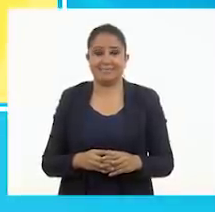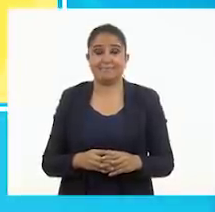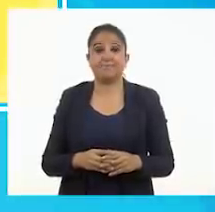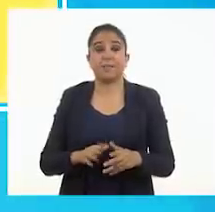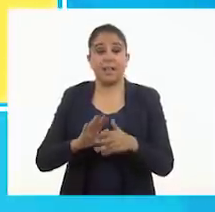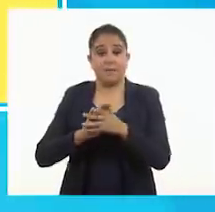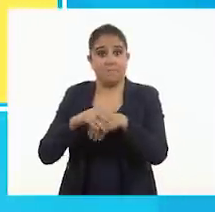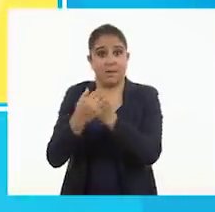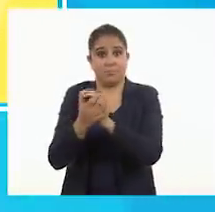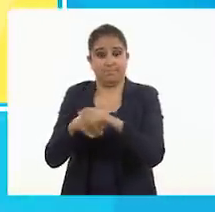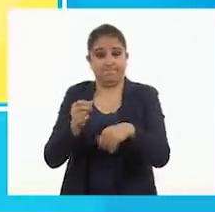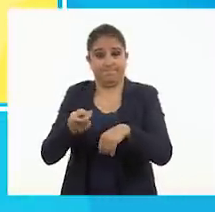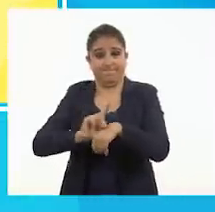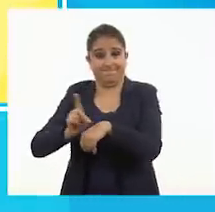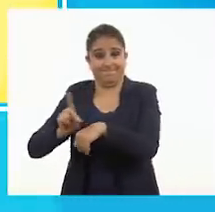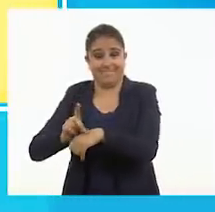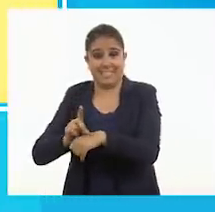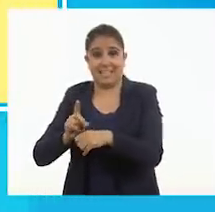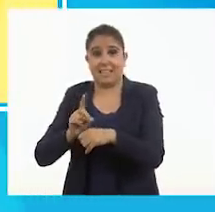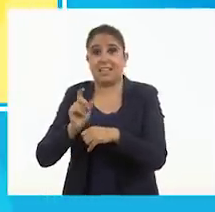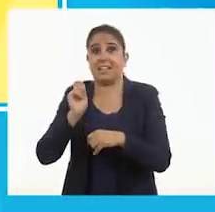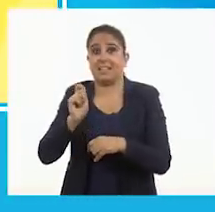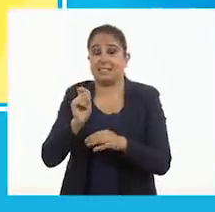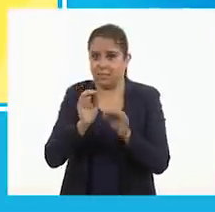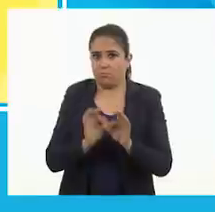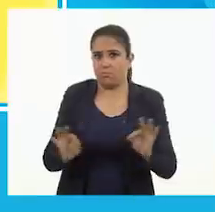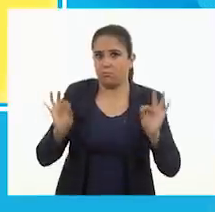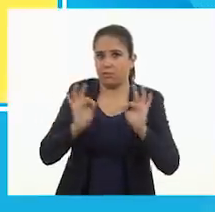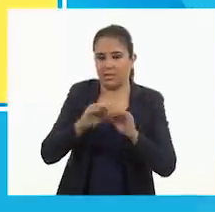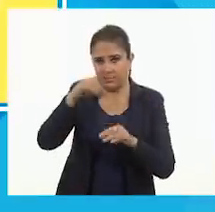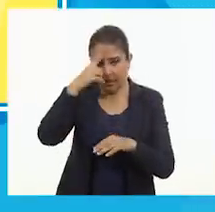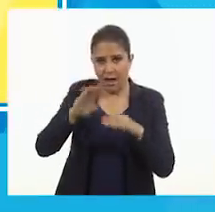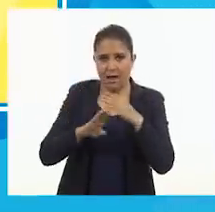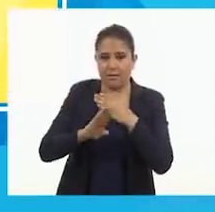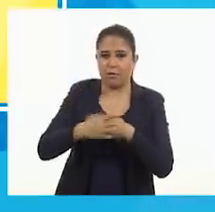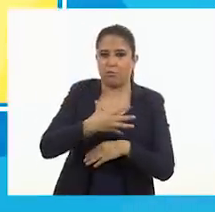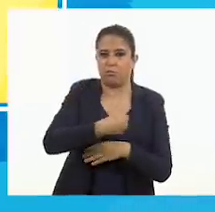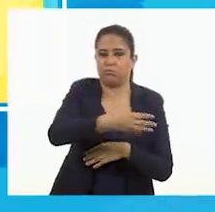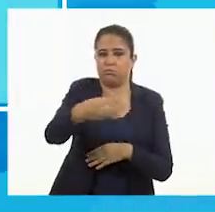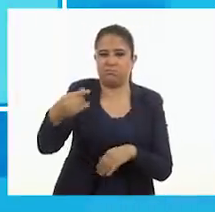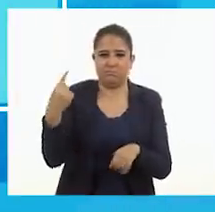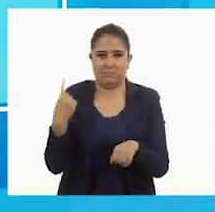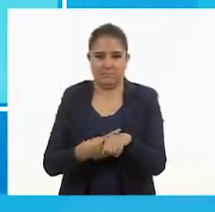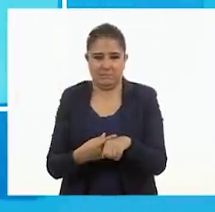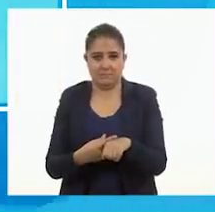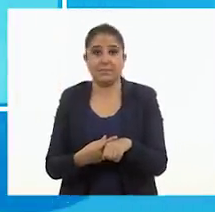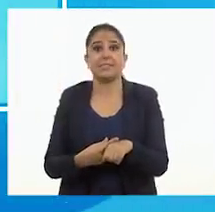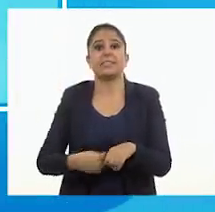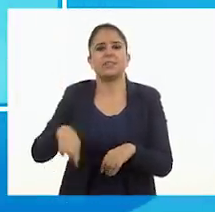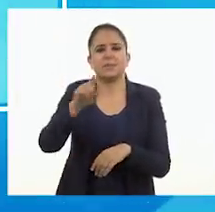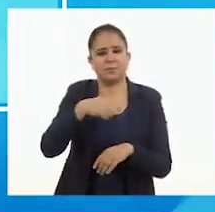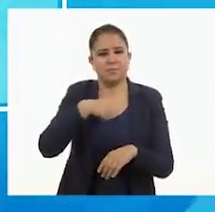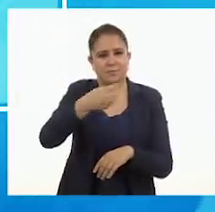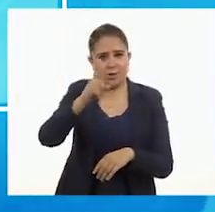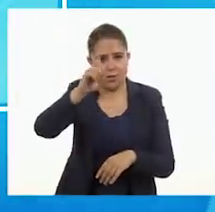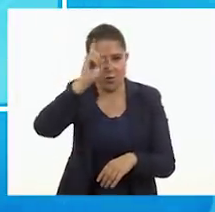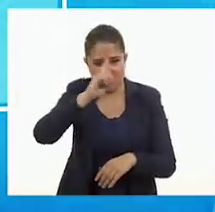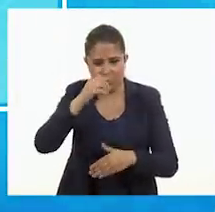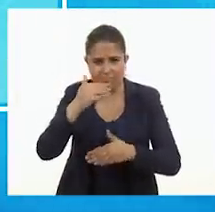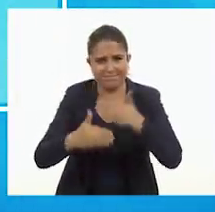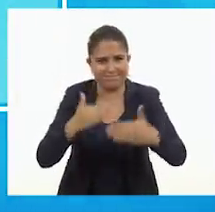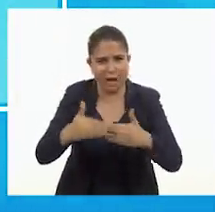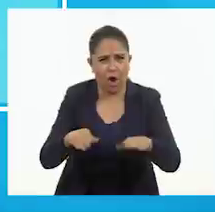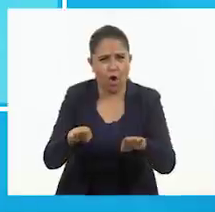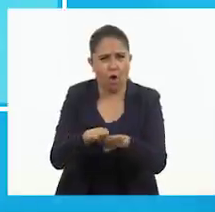Lavarnos las manos varias veces al día es importante para prevenir cualquier enfermedad. Sigue estos pasos para